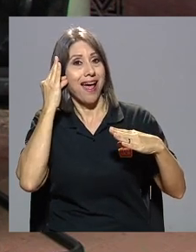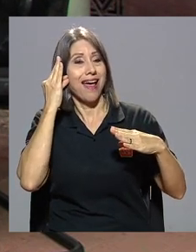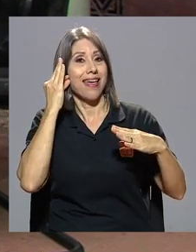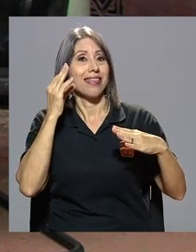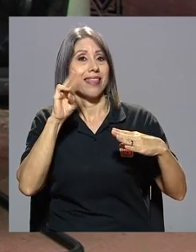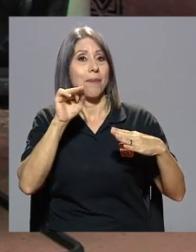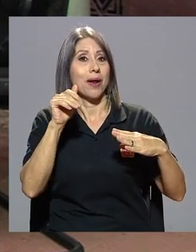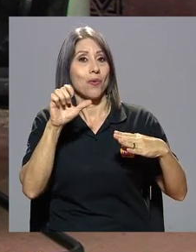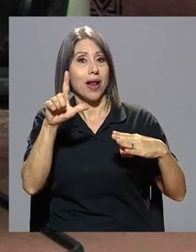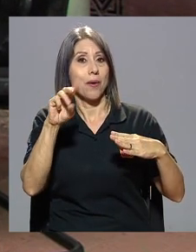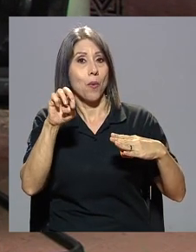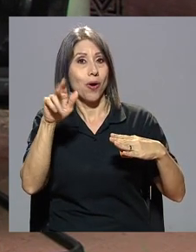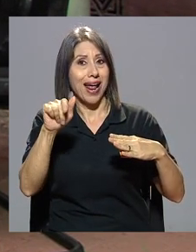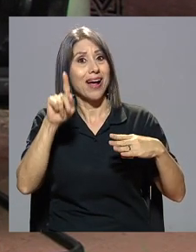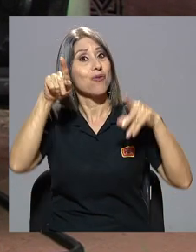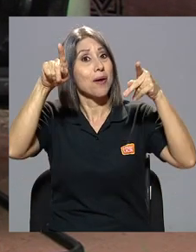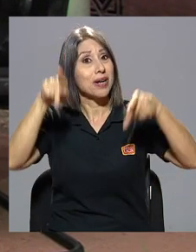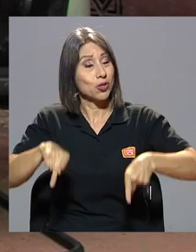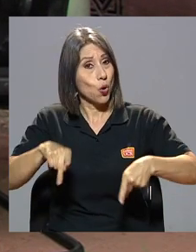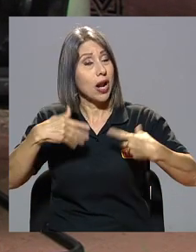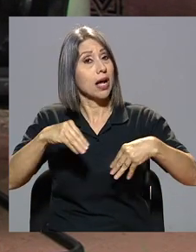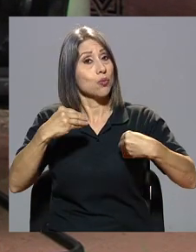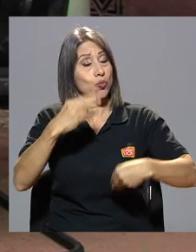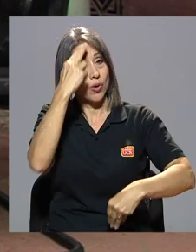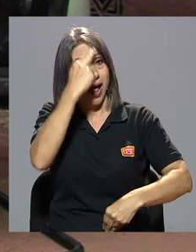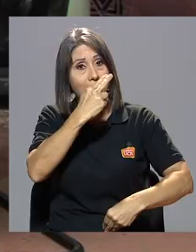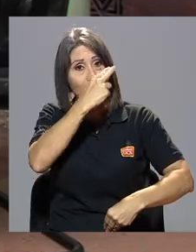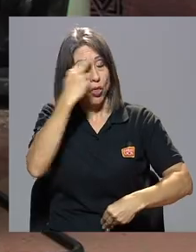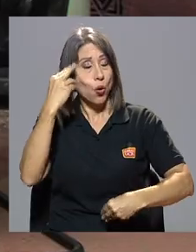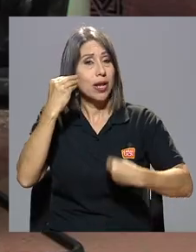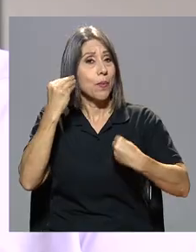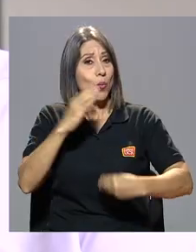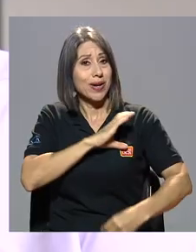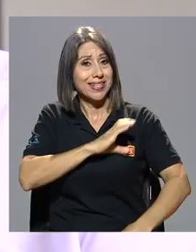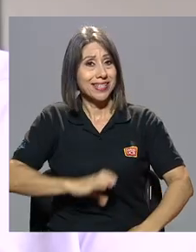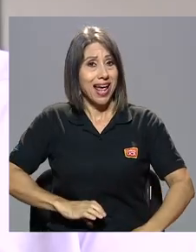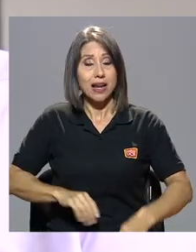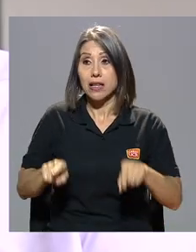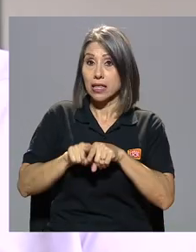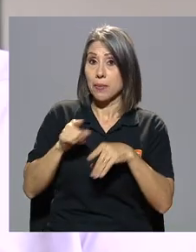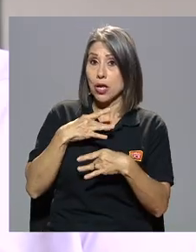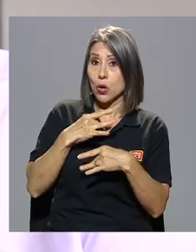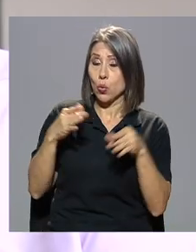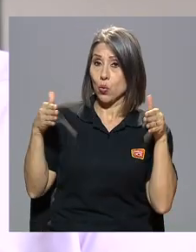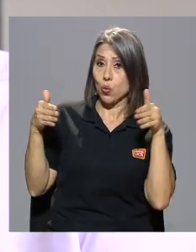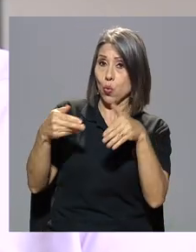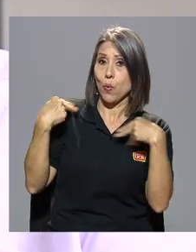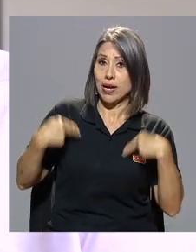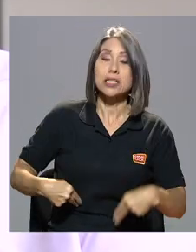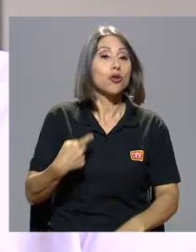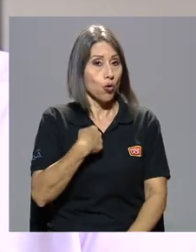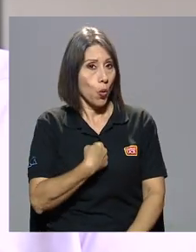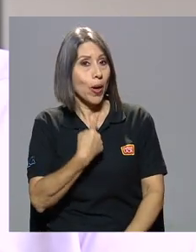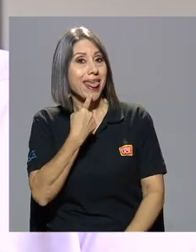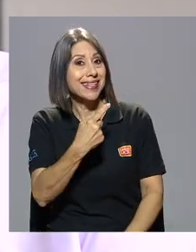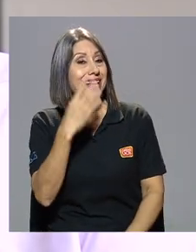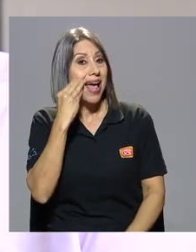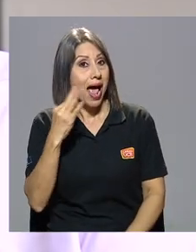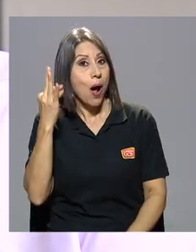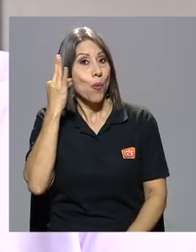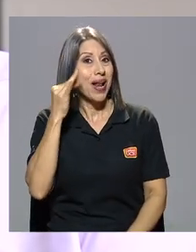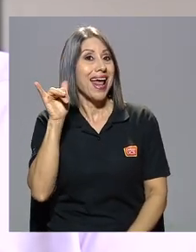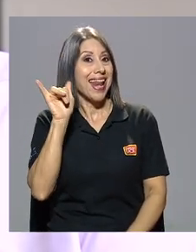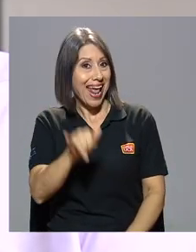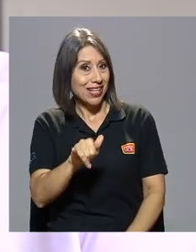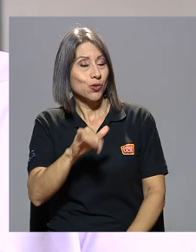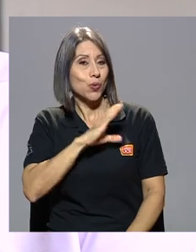una persona profundamente católica, profundamente cristiana. Y una humanista, me gustó. Y voy a decirlo, ella